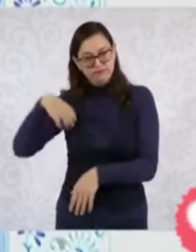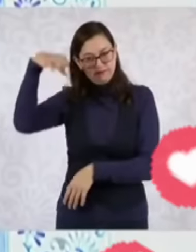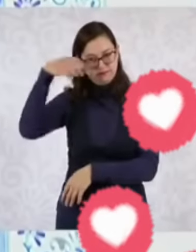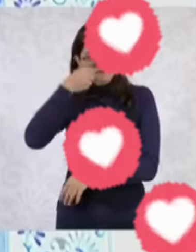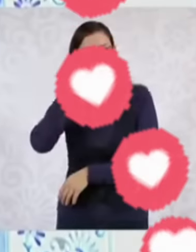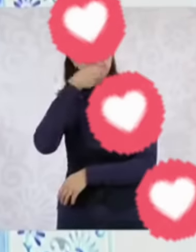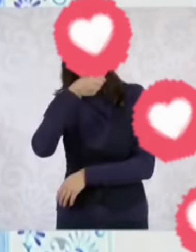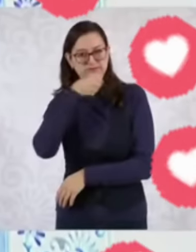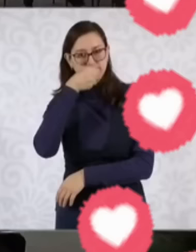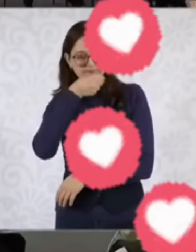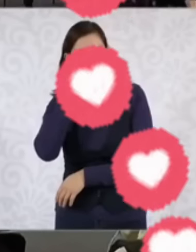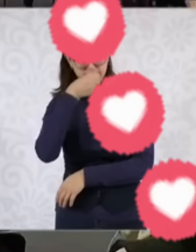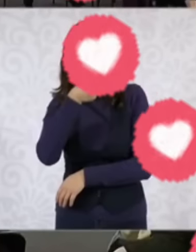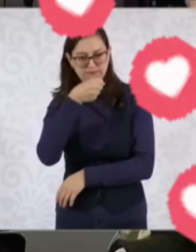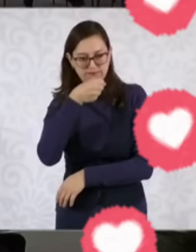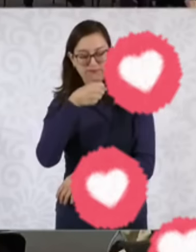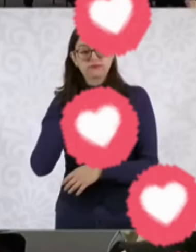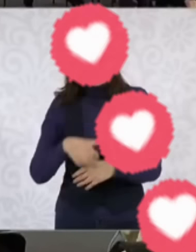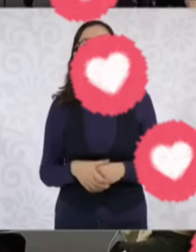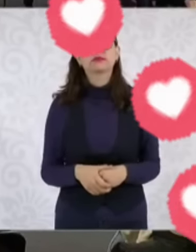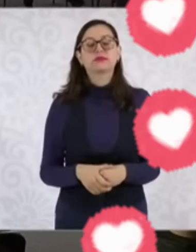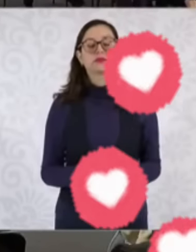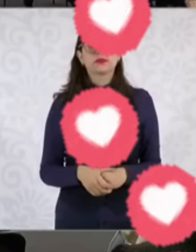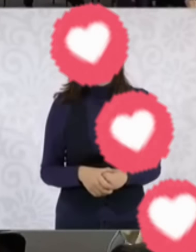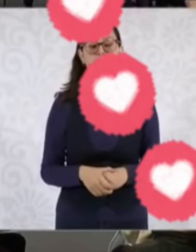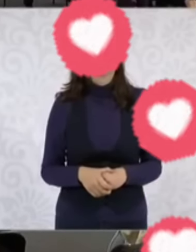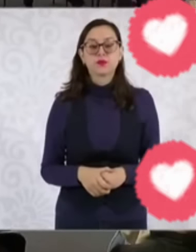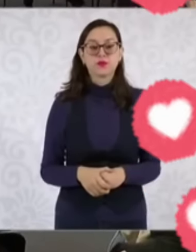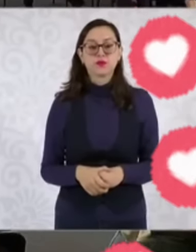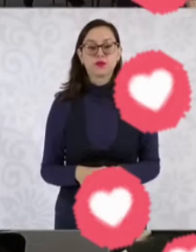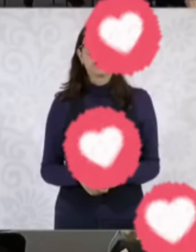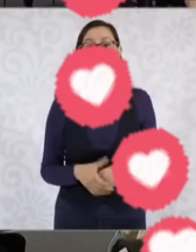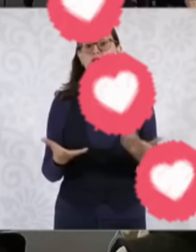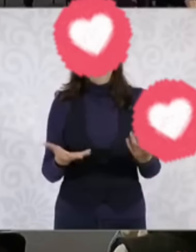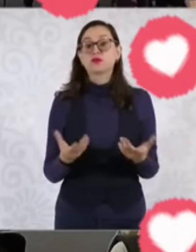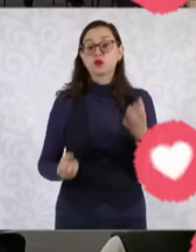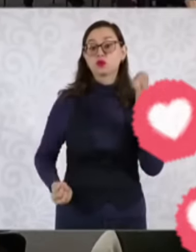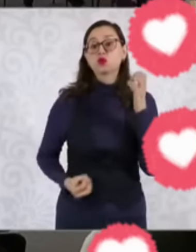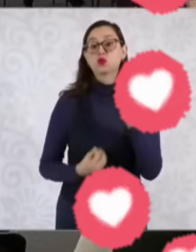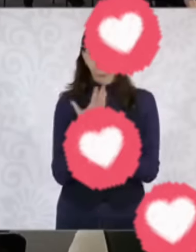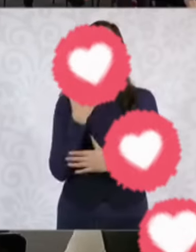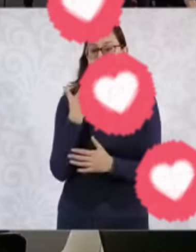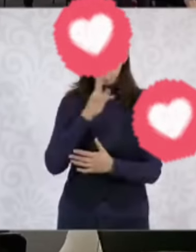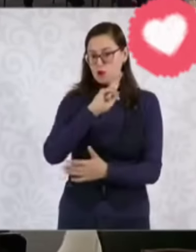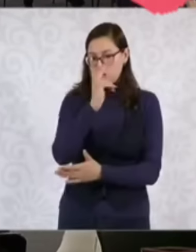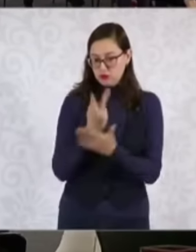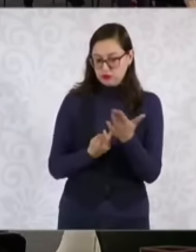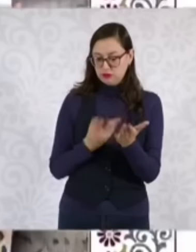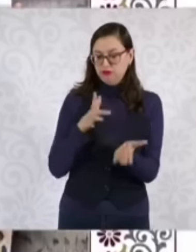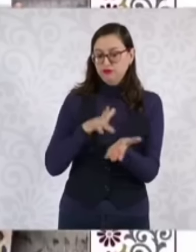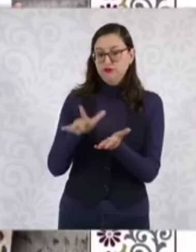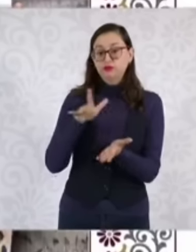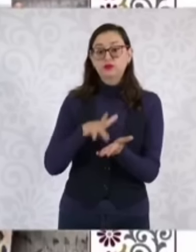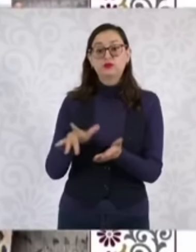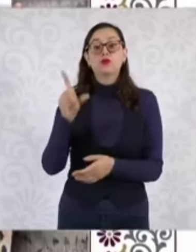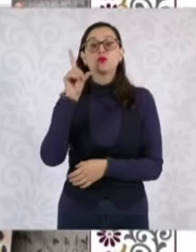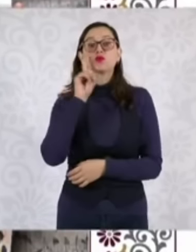Mujeres Adultas Mayores es un apoyo económico que se va a entregar a las mujeres